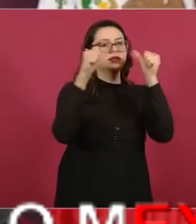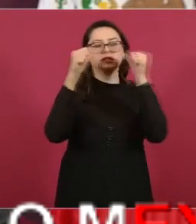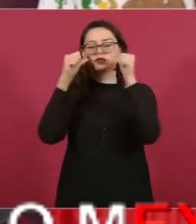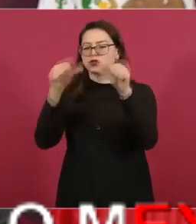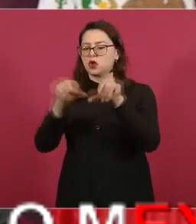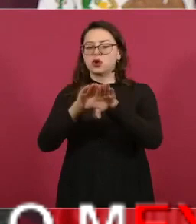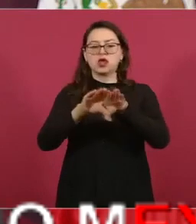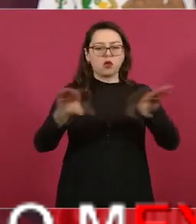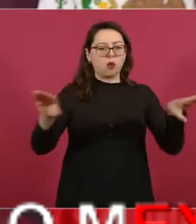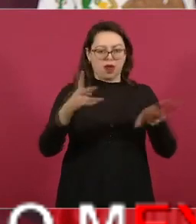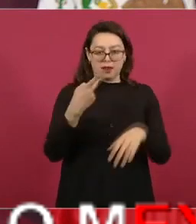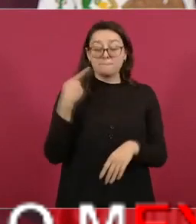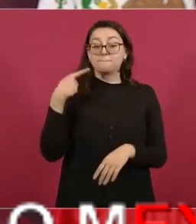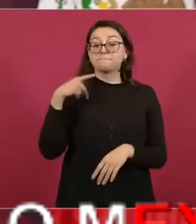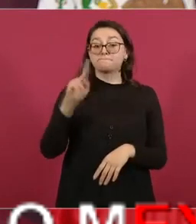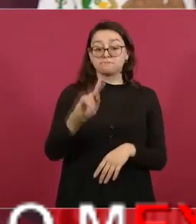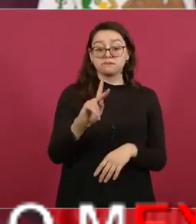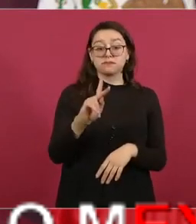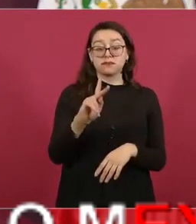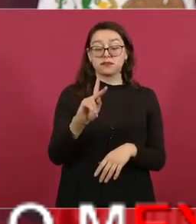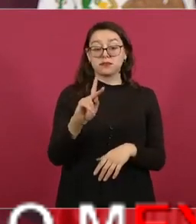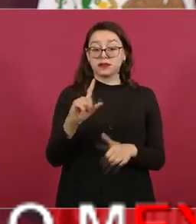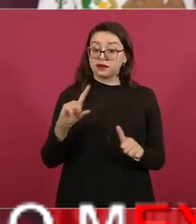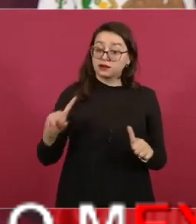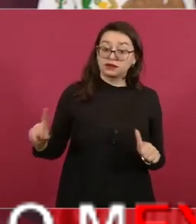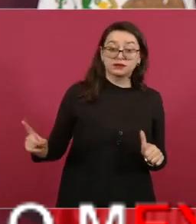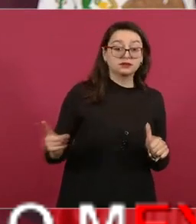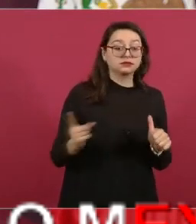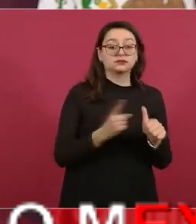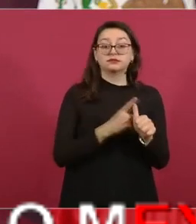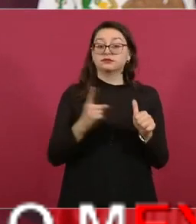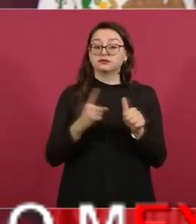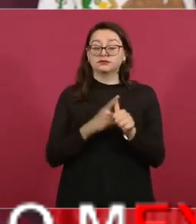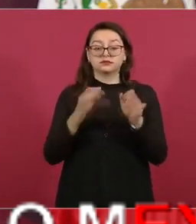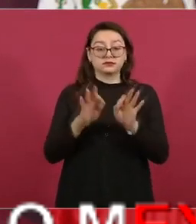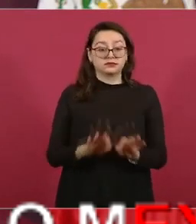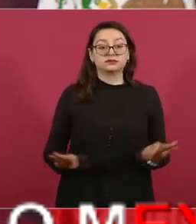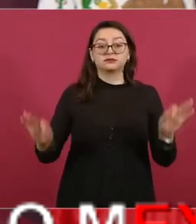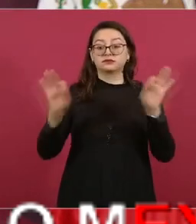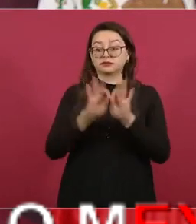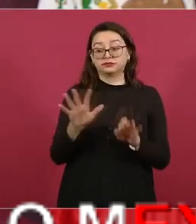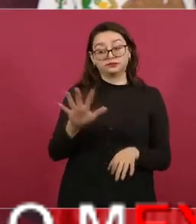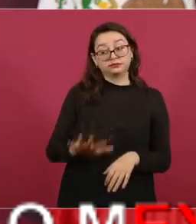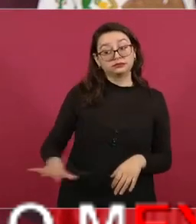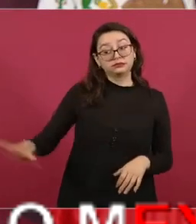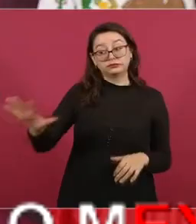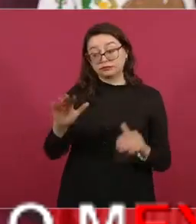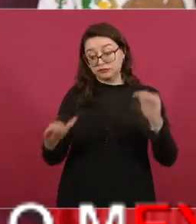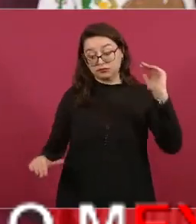siempre o lo mejor dicho le vamos a seguir dando preferencia a los más necesitados